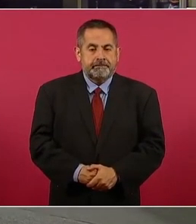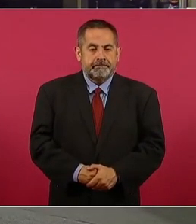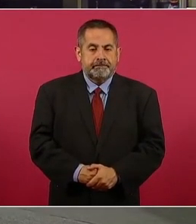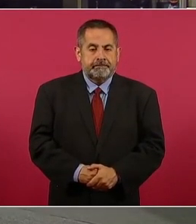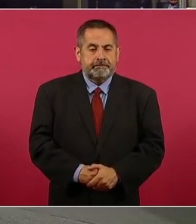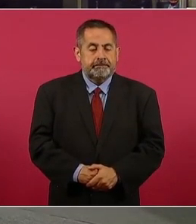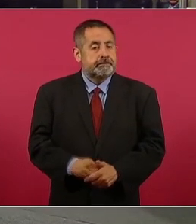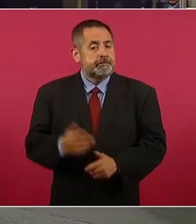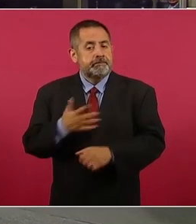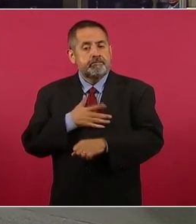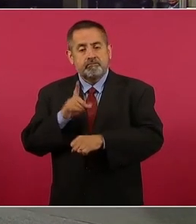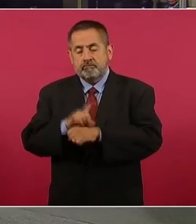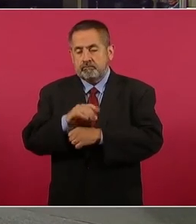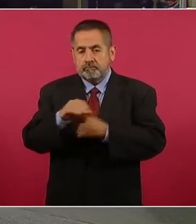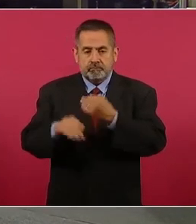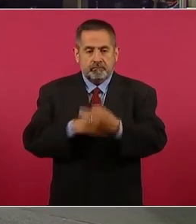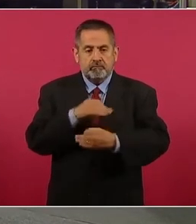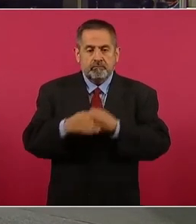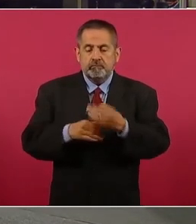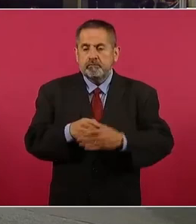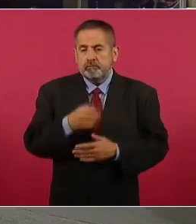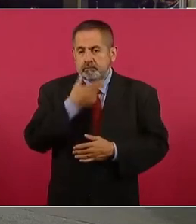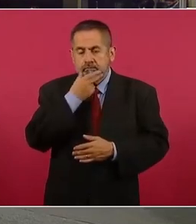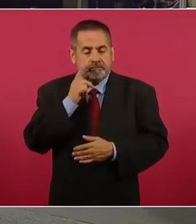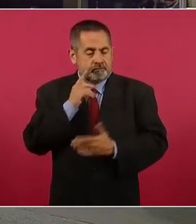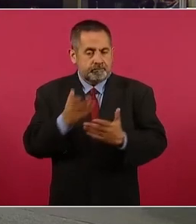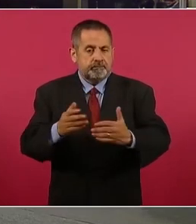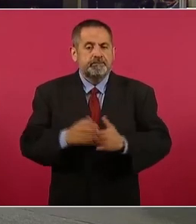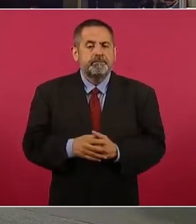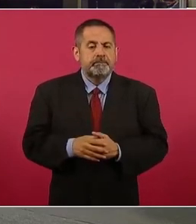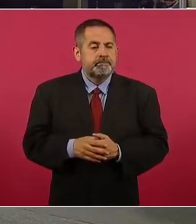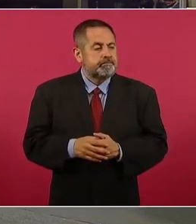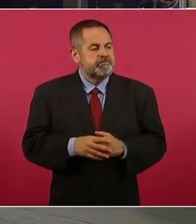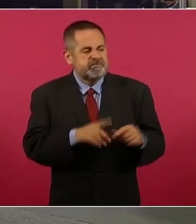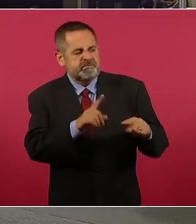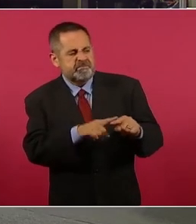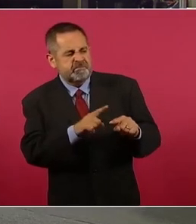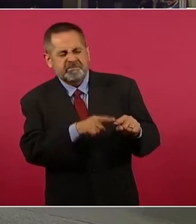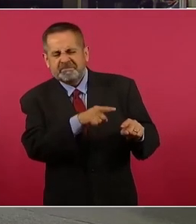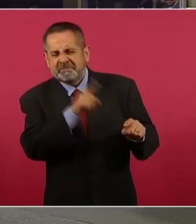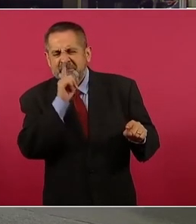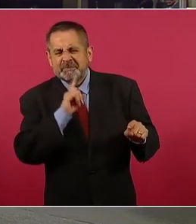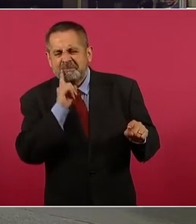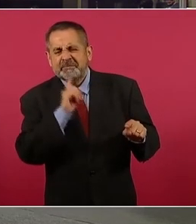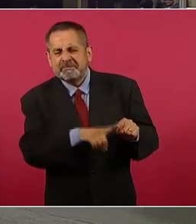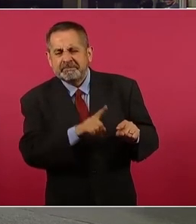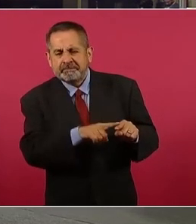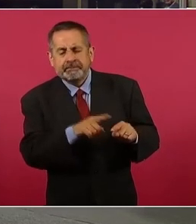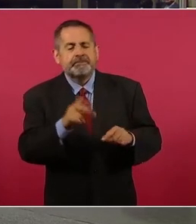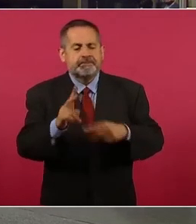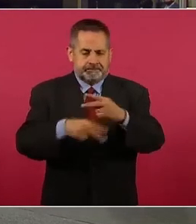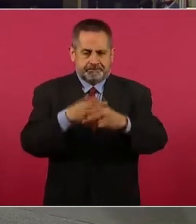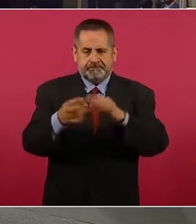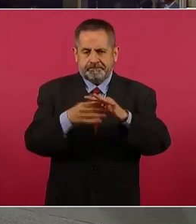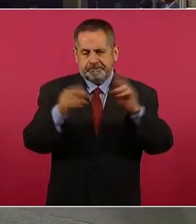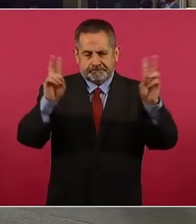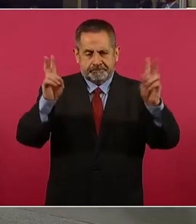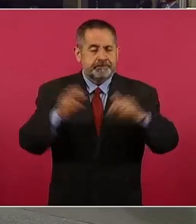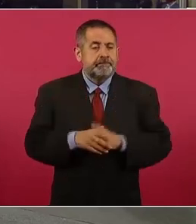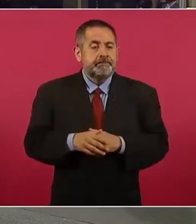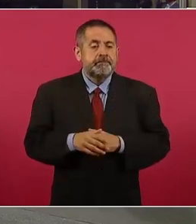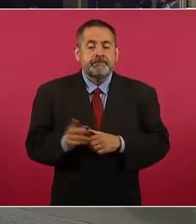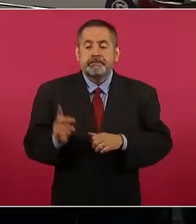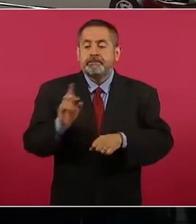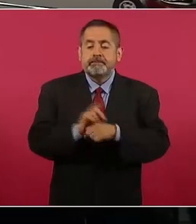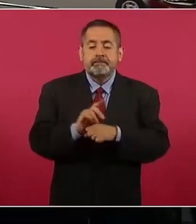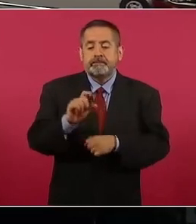Buenos días a todas, a todos. Este es el ¿Quién es quién? en las mentiras de la semana del 22 de